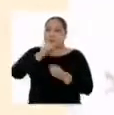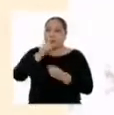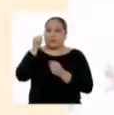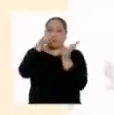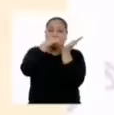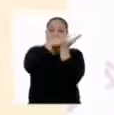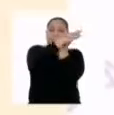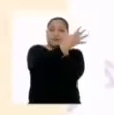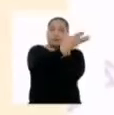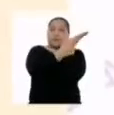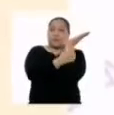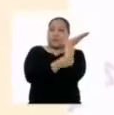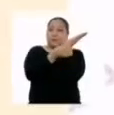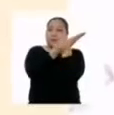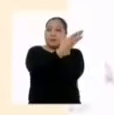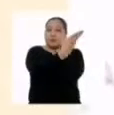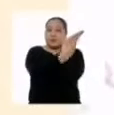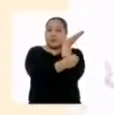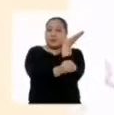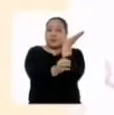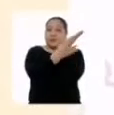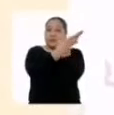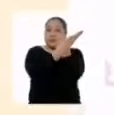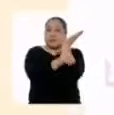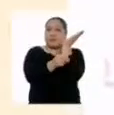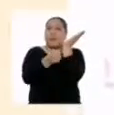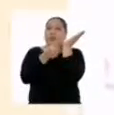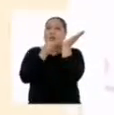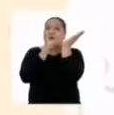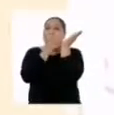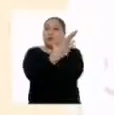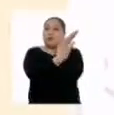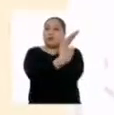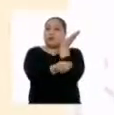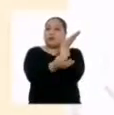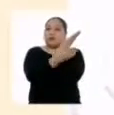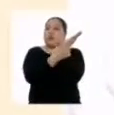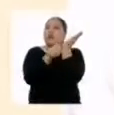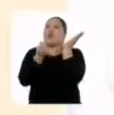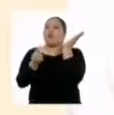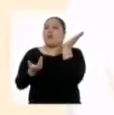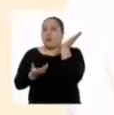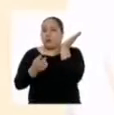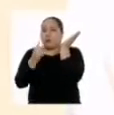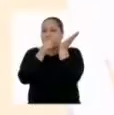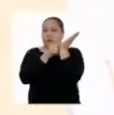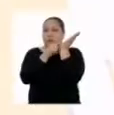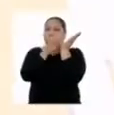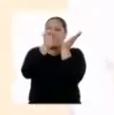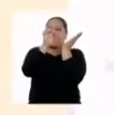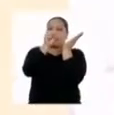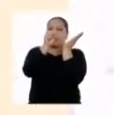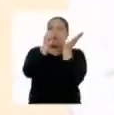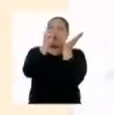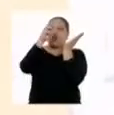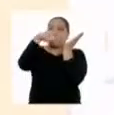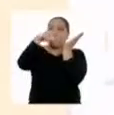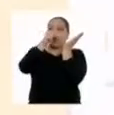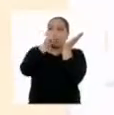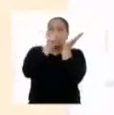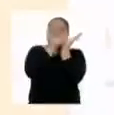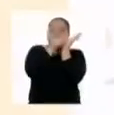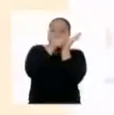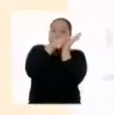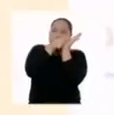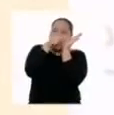la parte por donde la planta pierde la mayor cantidad de agua. Esto lo realiza a través de las estomas, que son